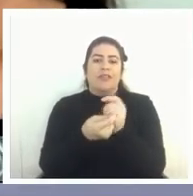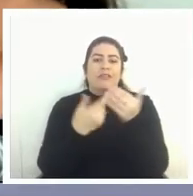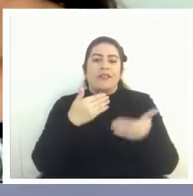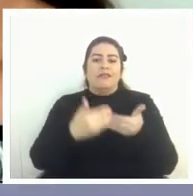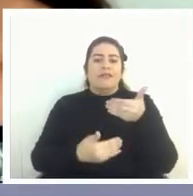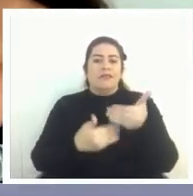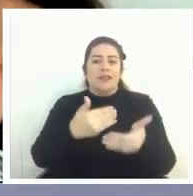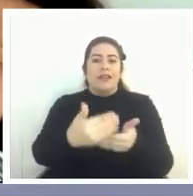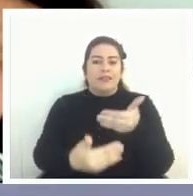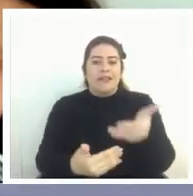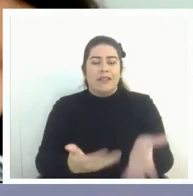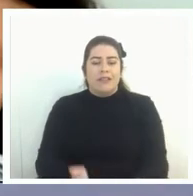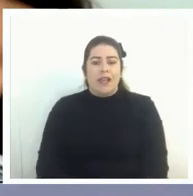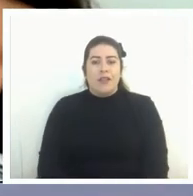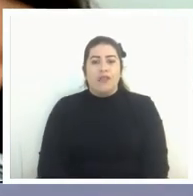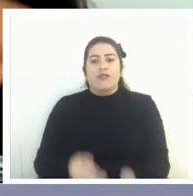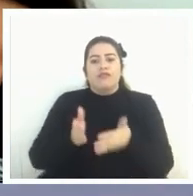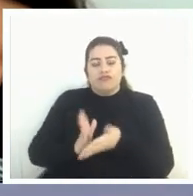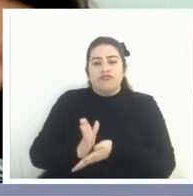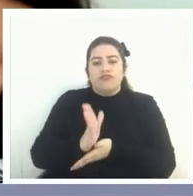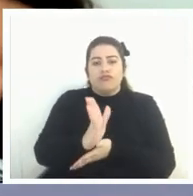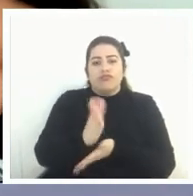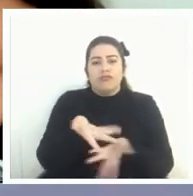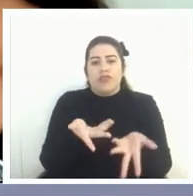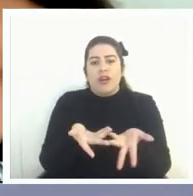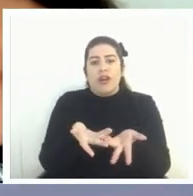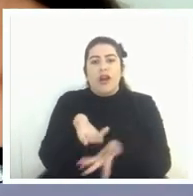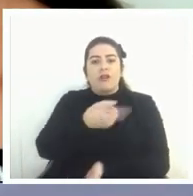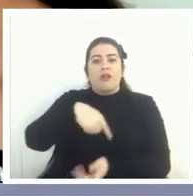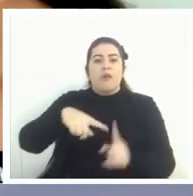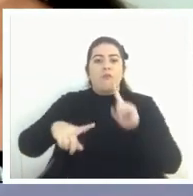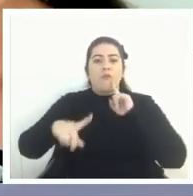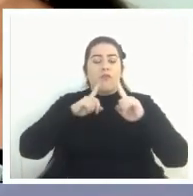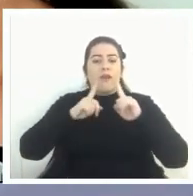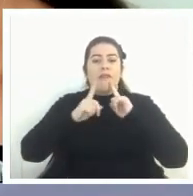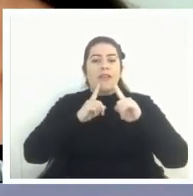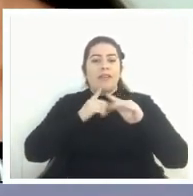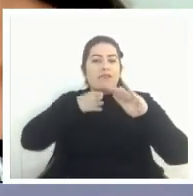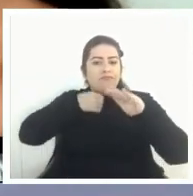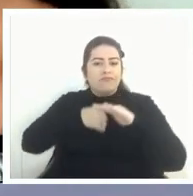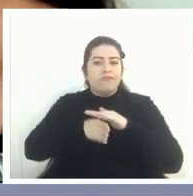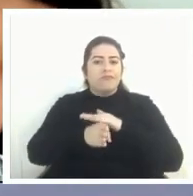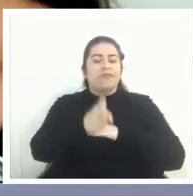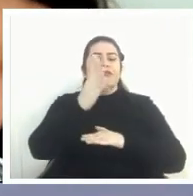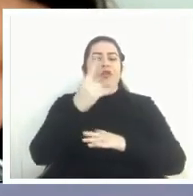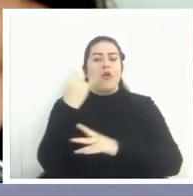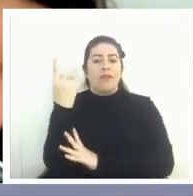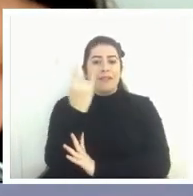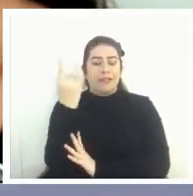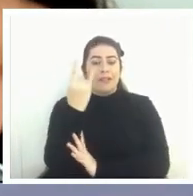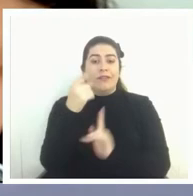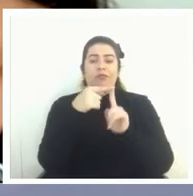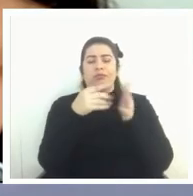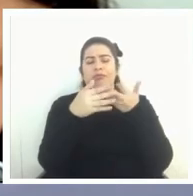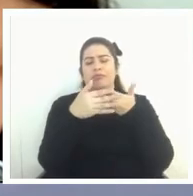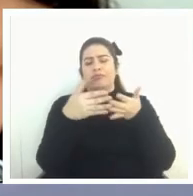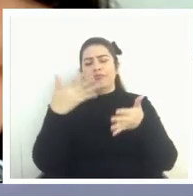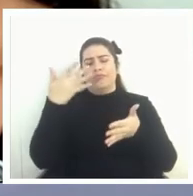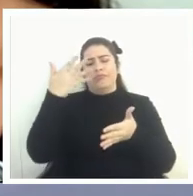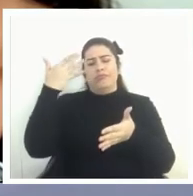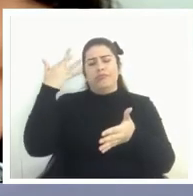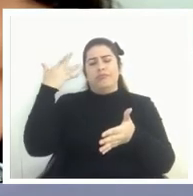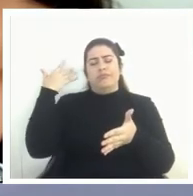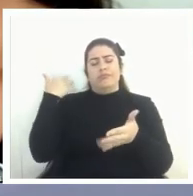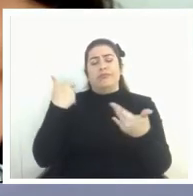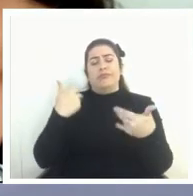a seguir sucediendo respecto a nuestras pruebas de admisión universitaria ella tiene una larga trayectoria en